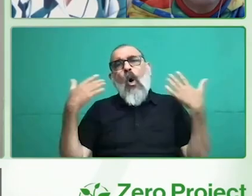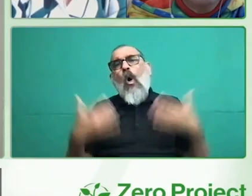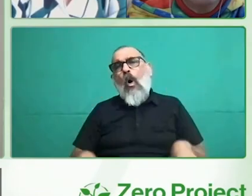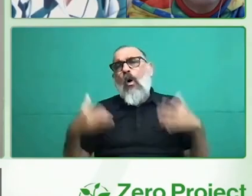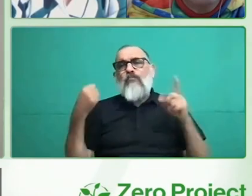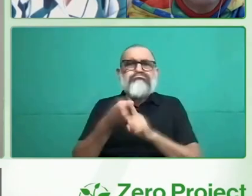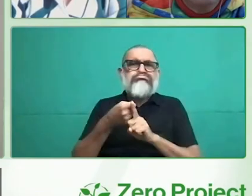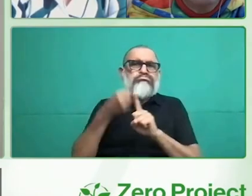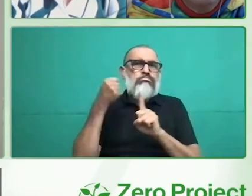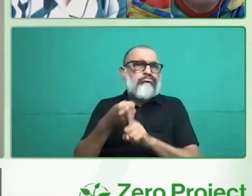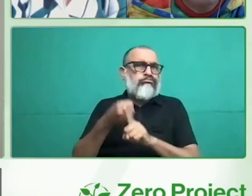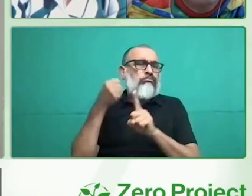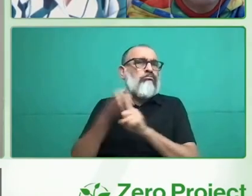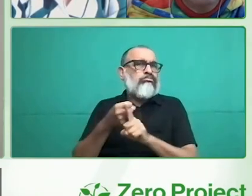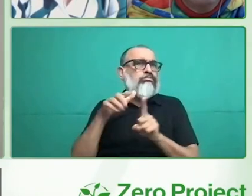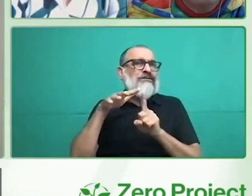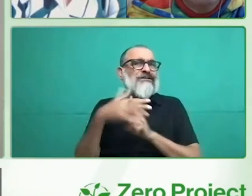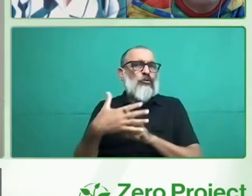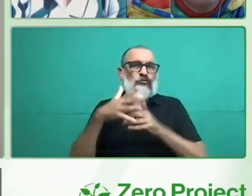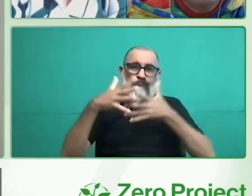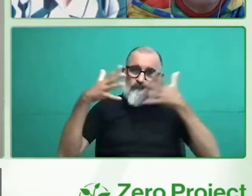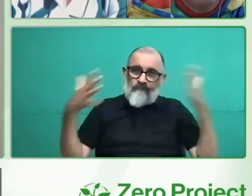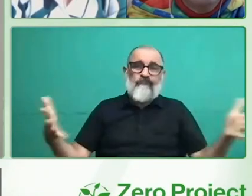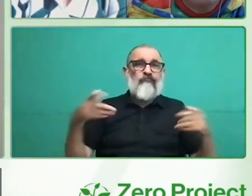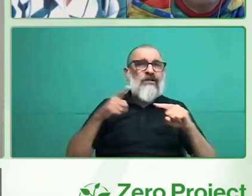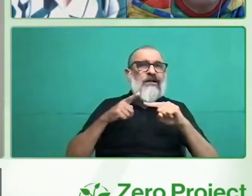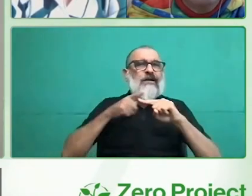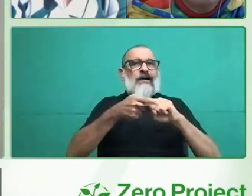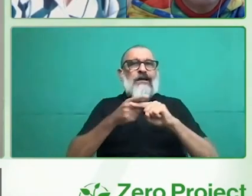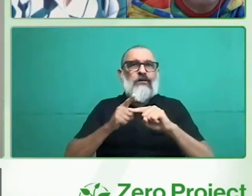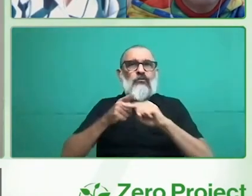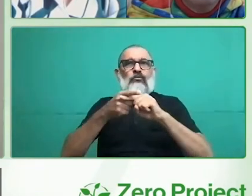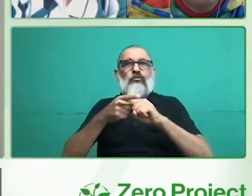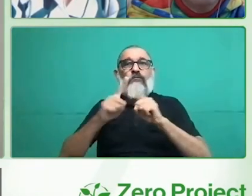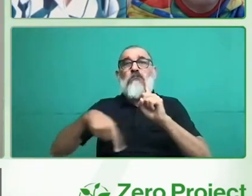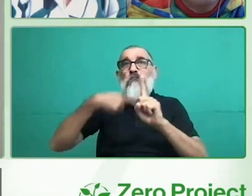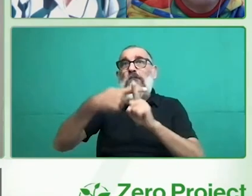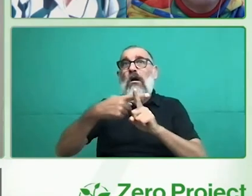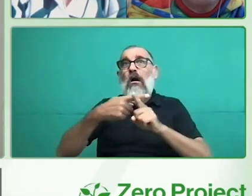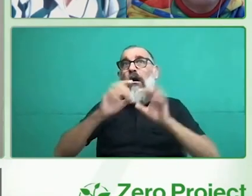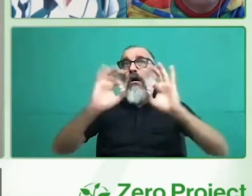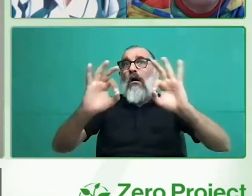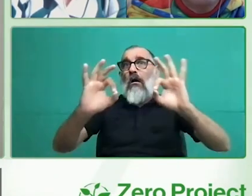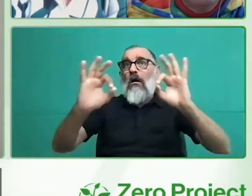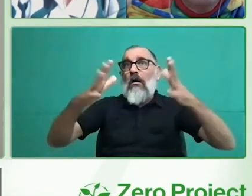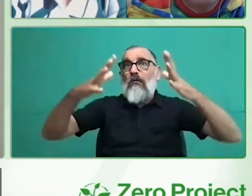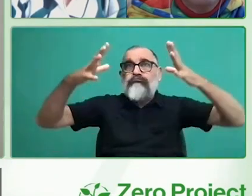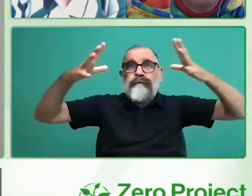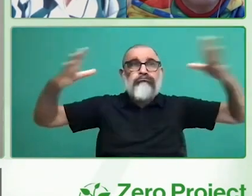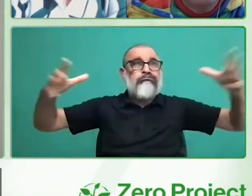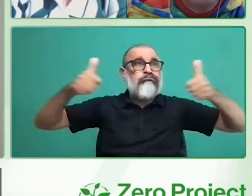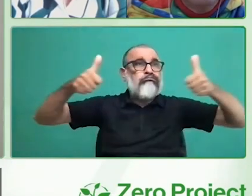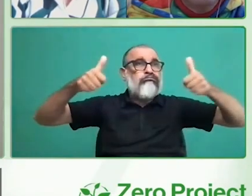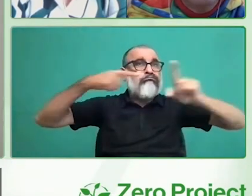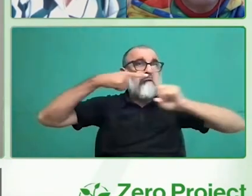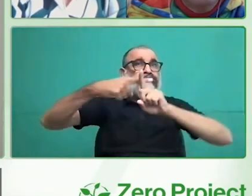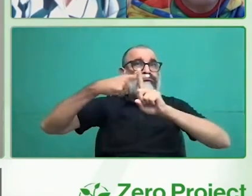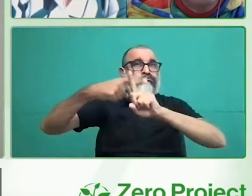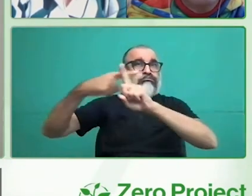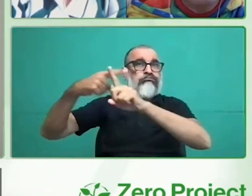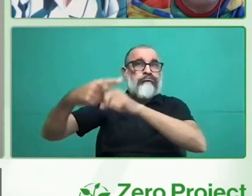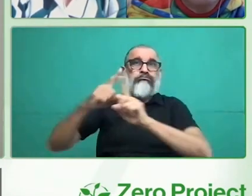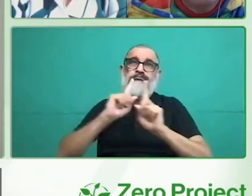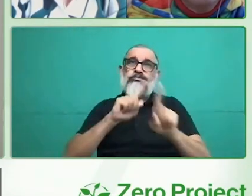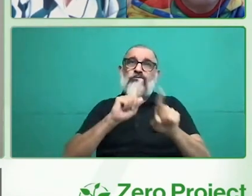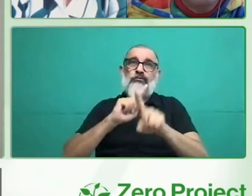personas. Un proyecto de vanguardia en nuestro país, en México. Y realmente estamos muy orgullosos